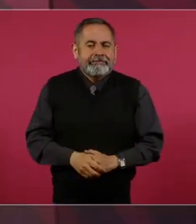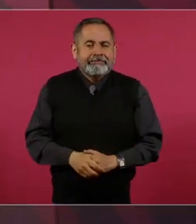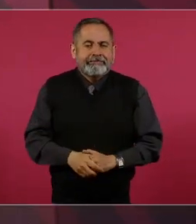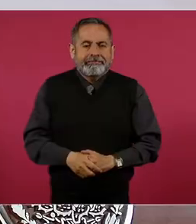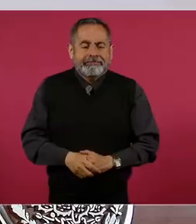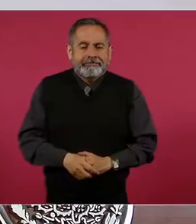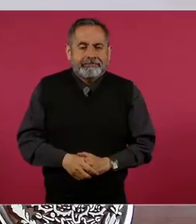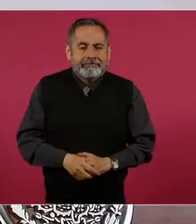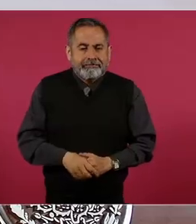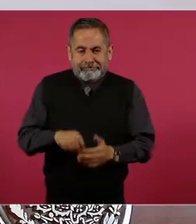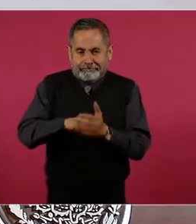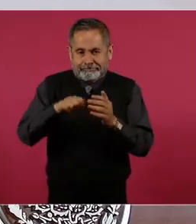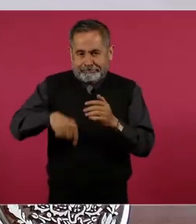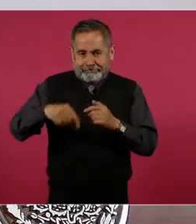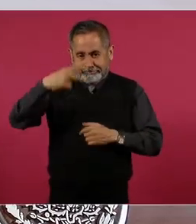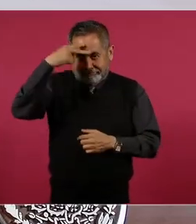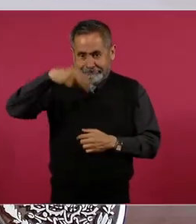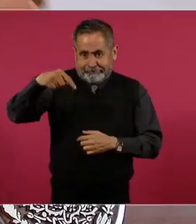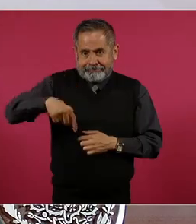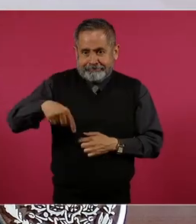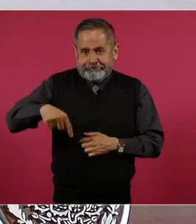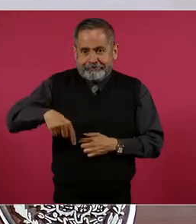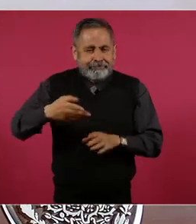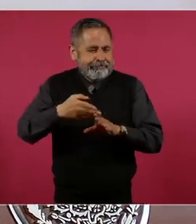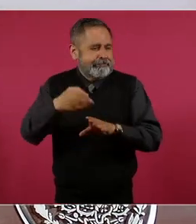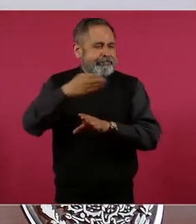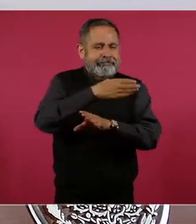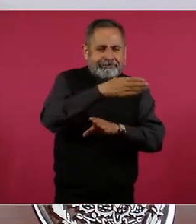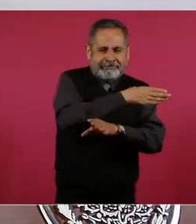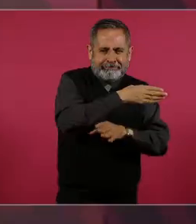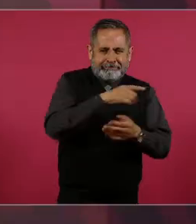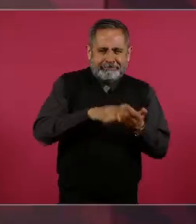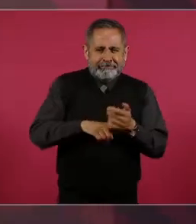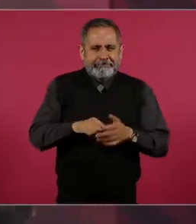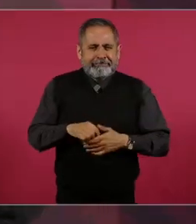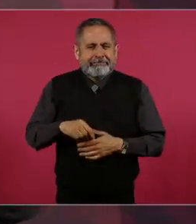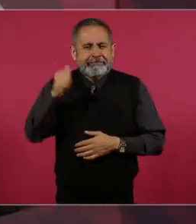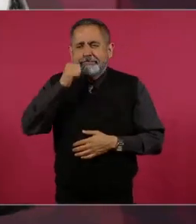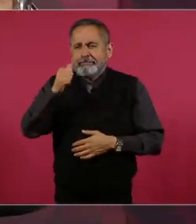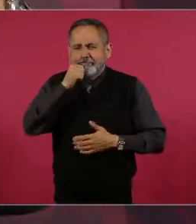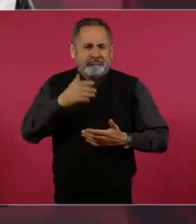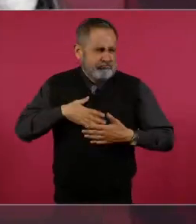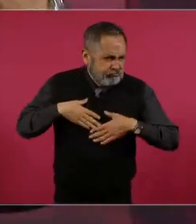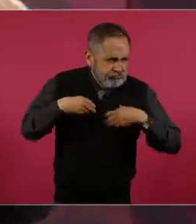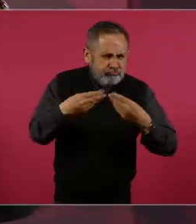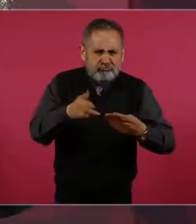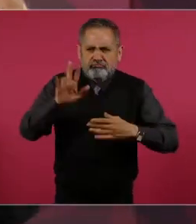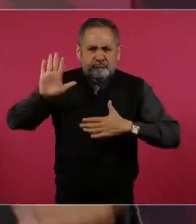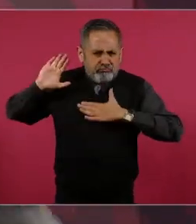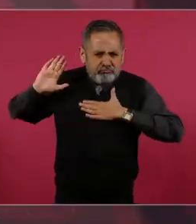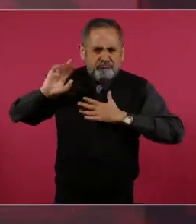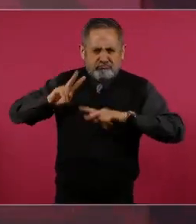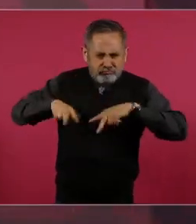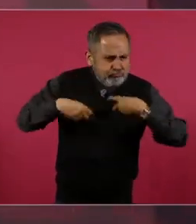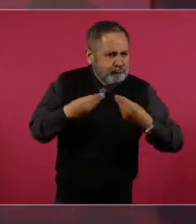Aquí en México, antes se acostumbraba a que se ofrecía y se ofrecía y se ofrecía.